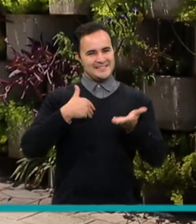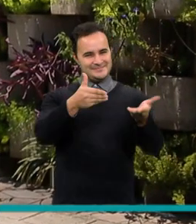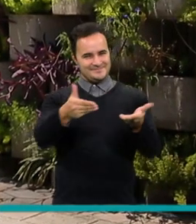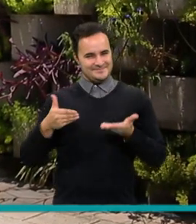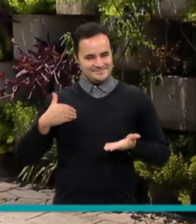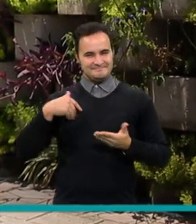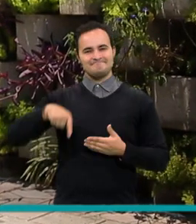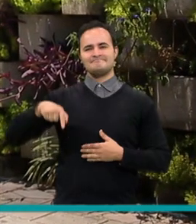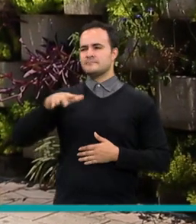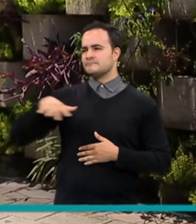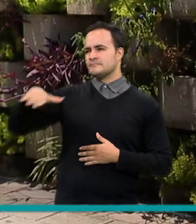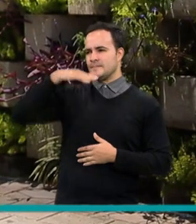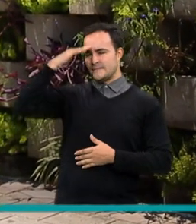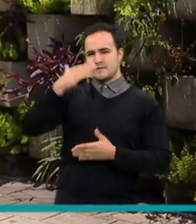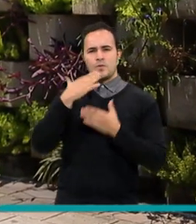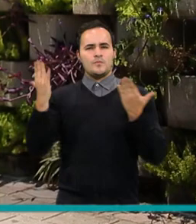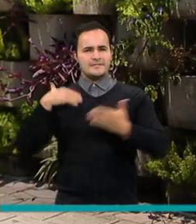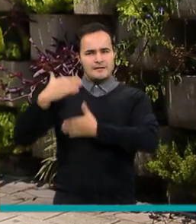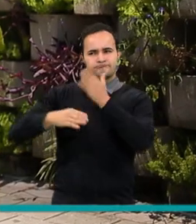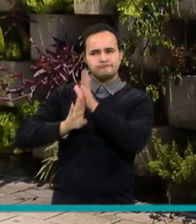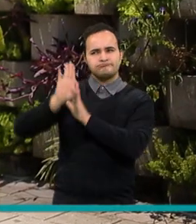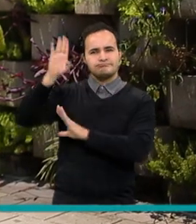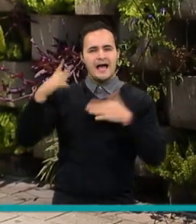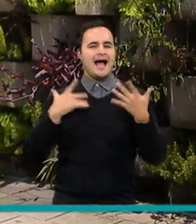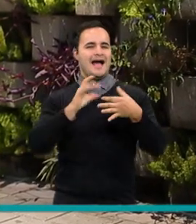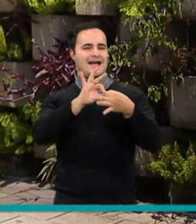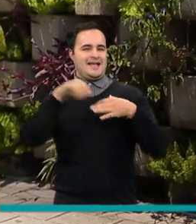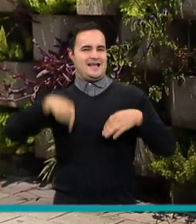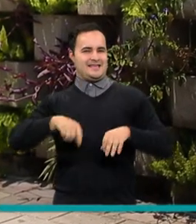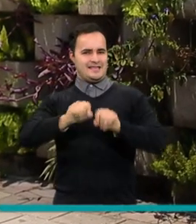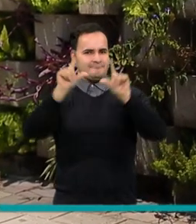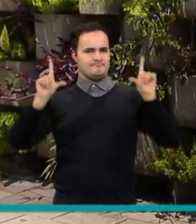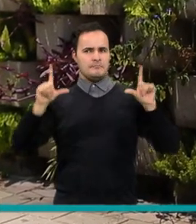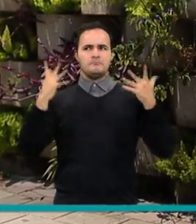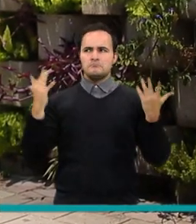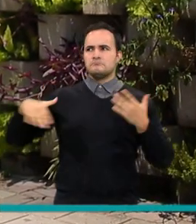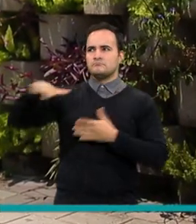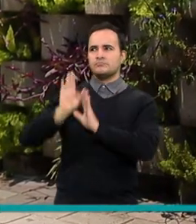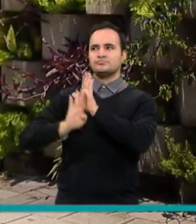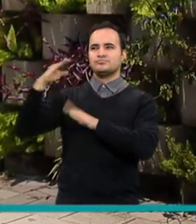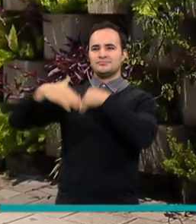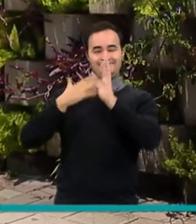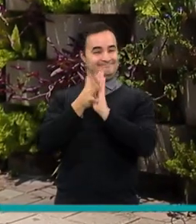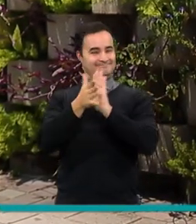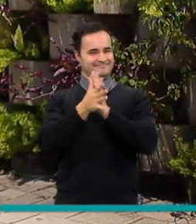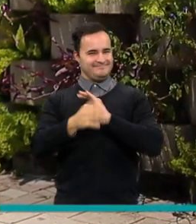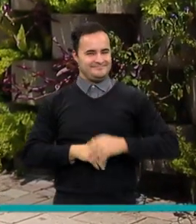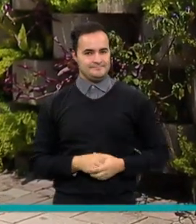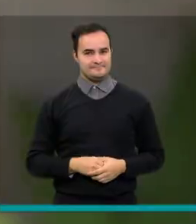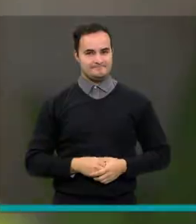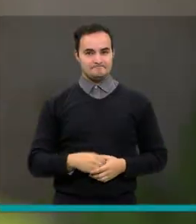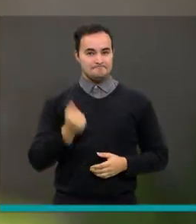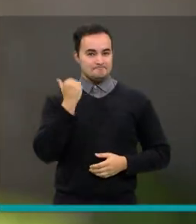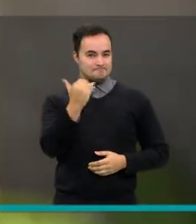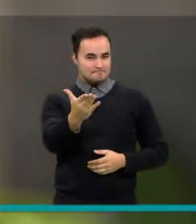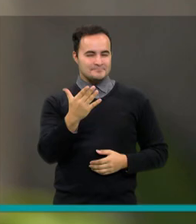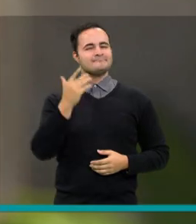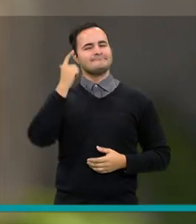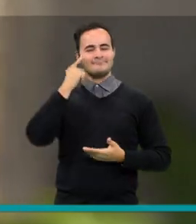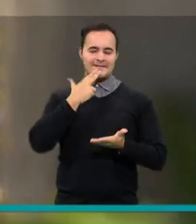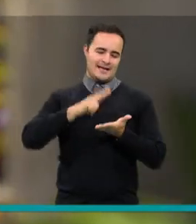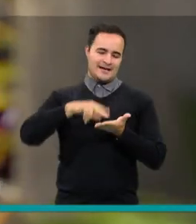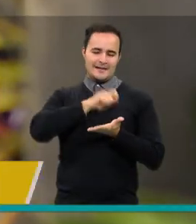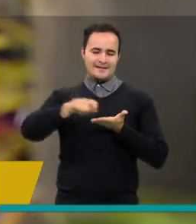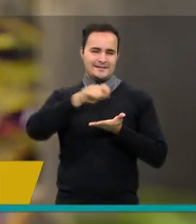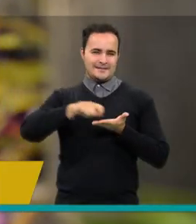Bienvenidos a Medellín Conecta TV, el espacio para que conozcas cómo avanza nuestra Medellín Futuro. Una carta, de